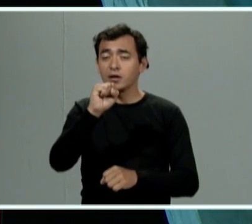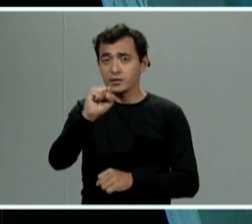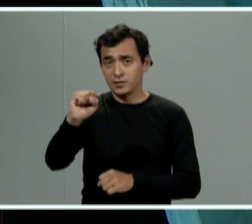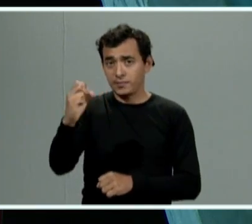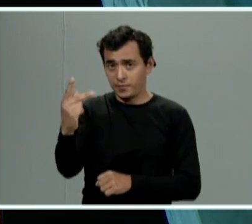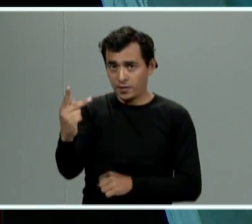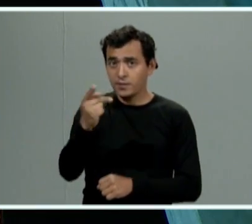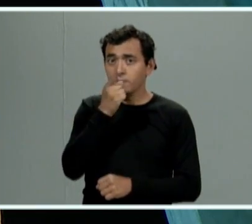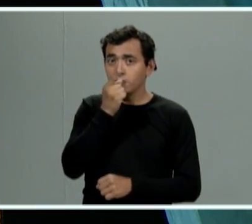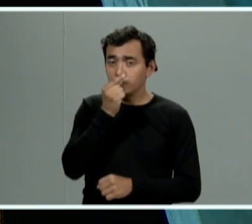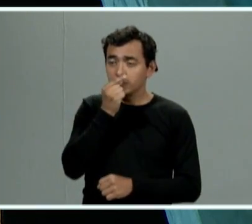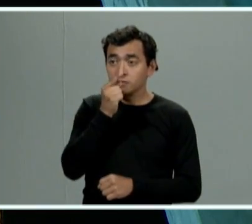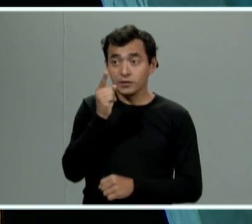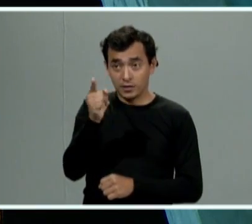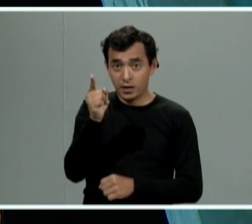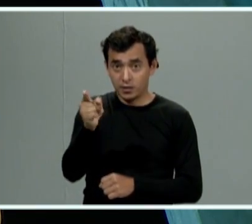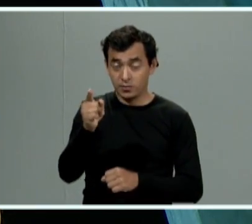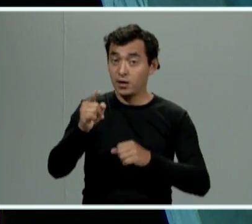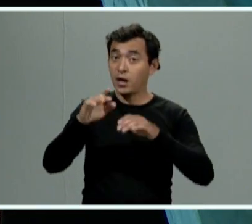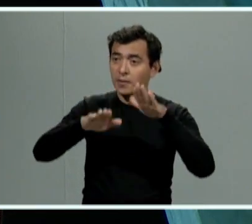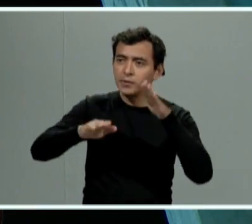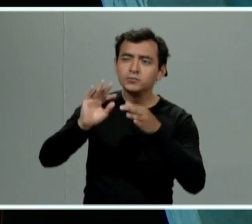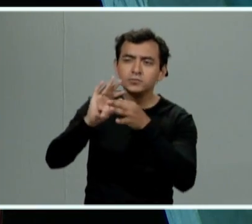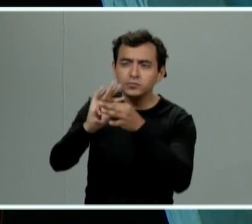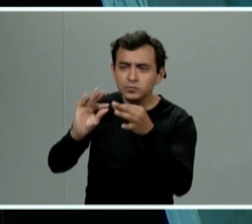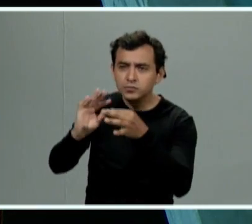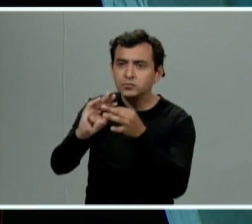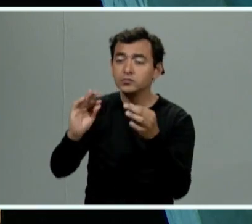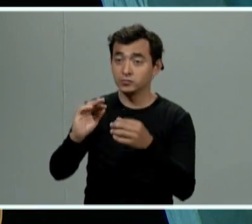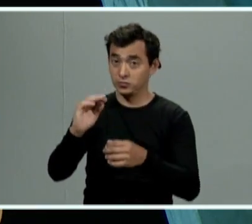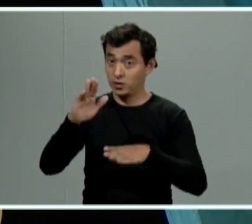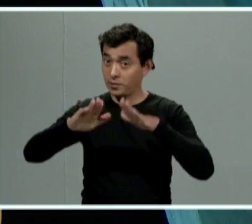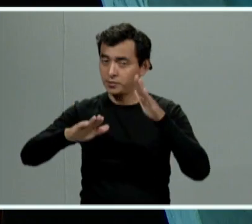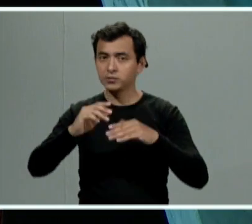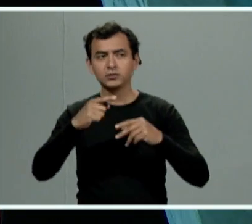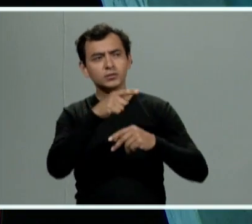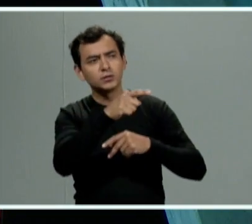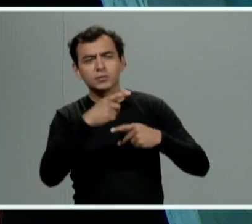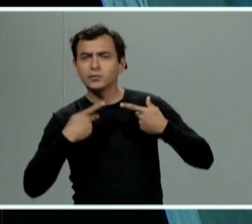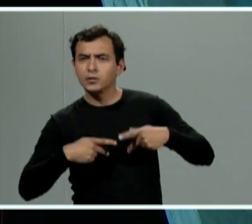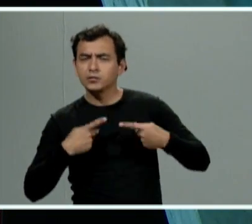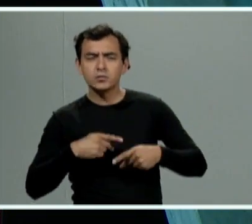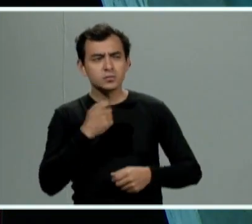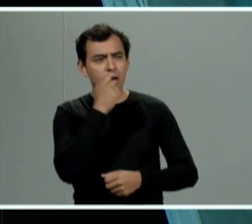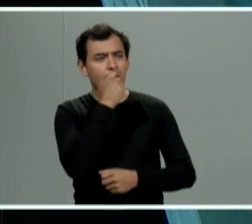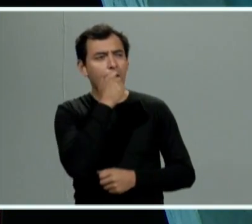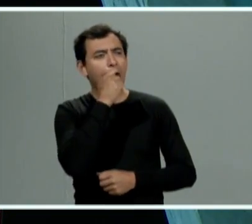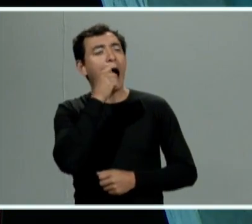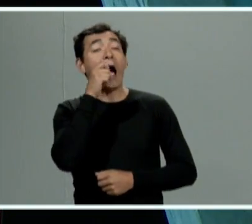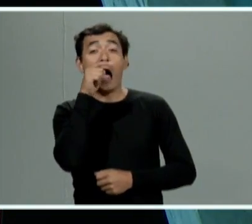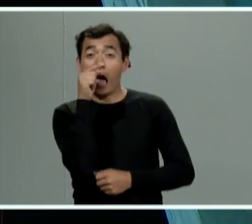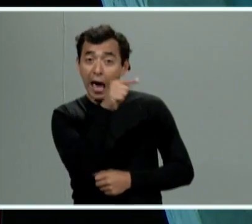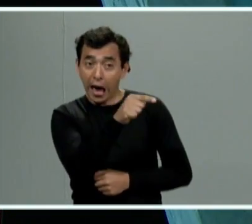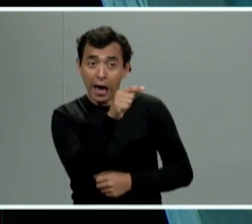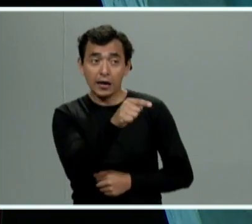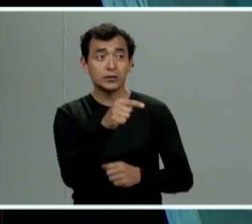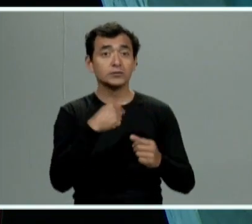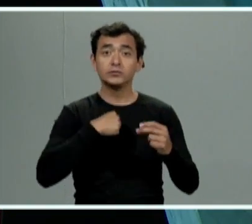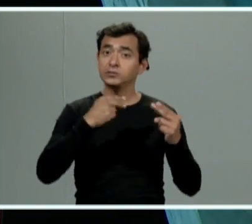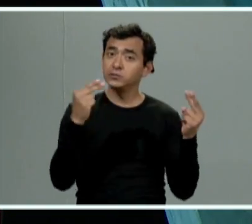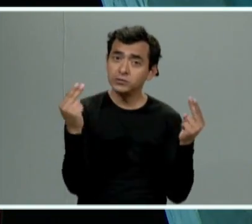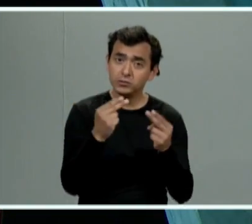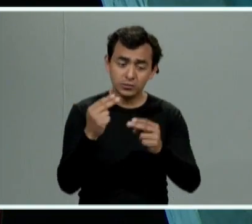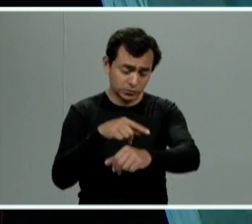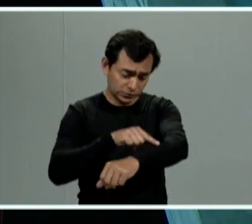muchas veces la las personas tienen la la idea de que necesito tener una